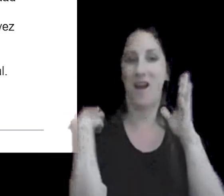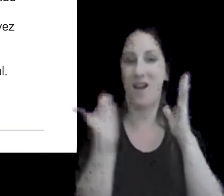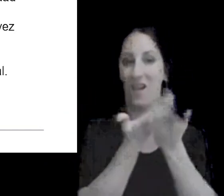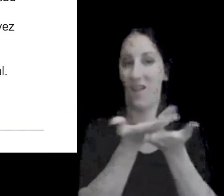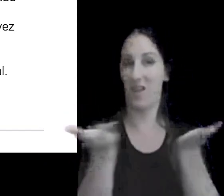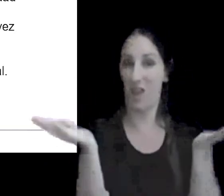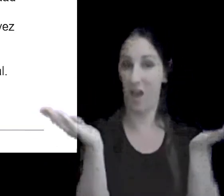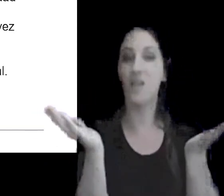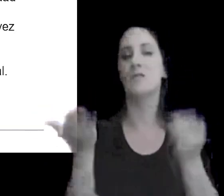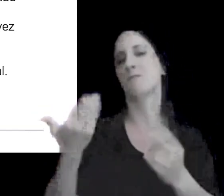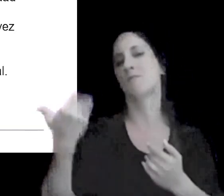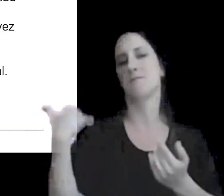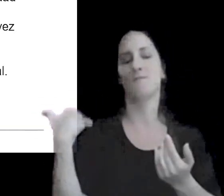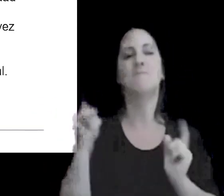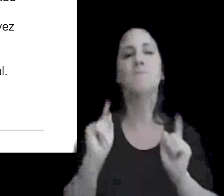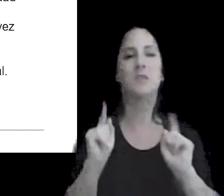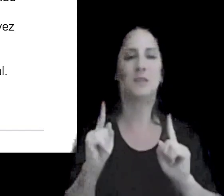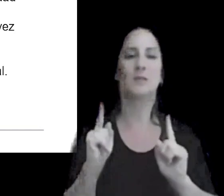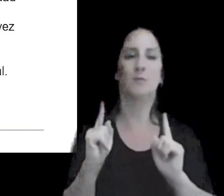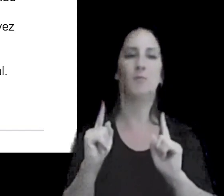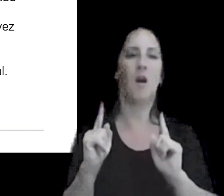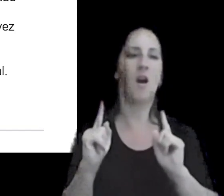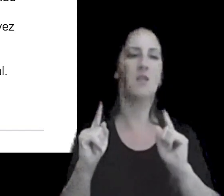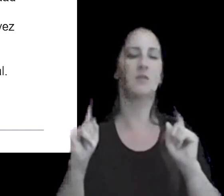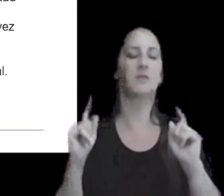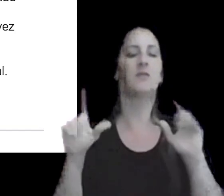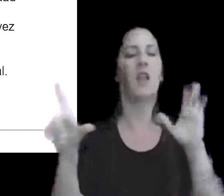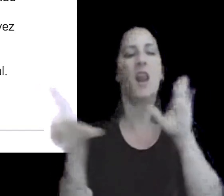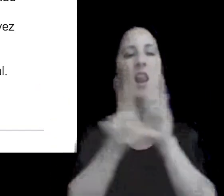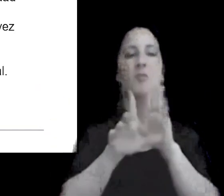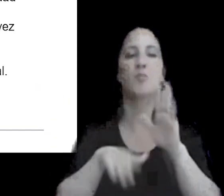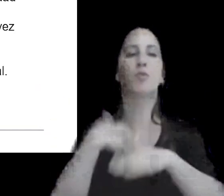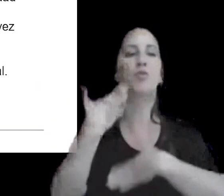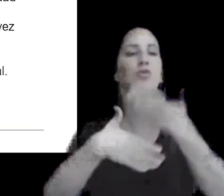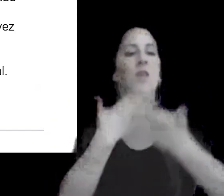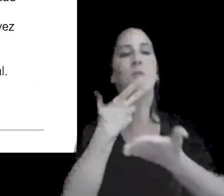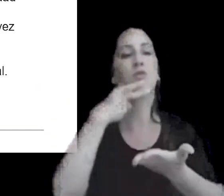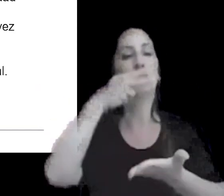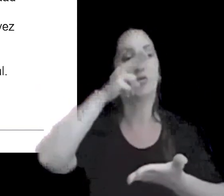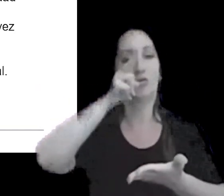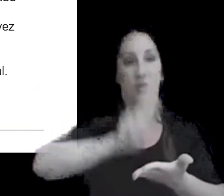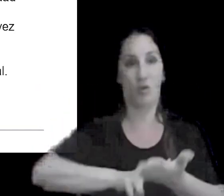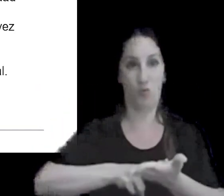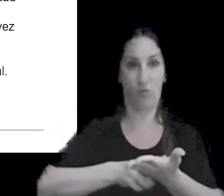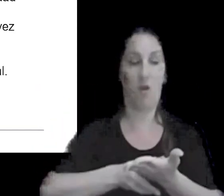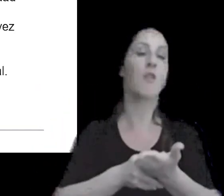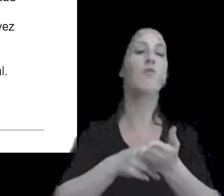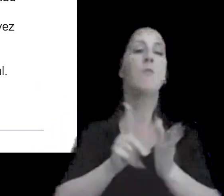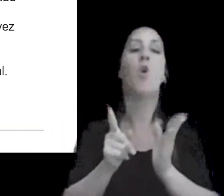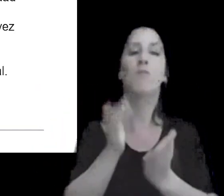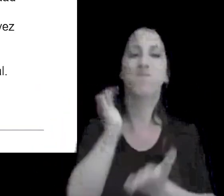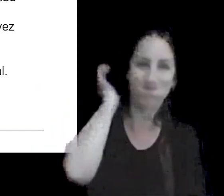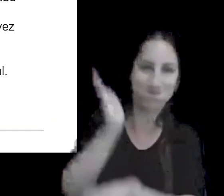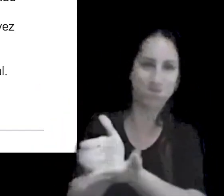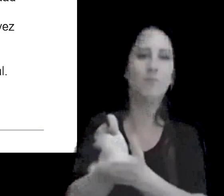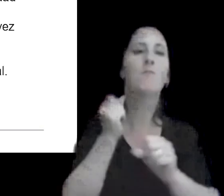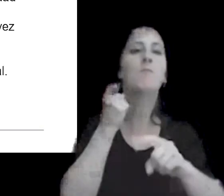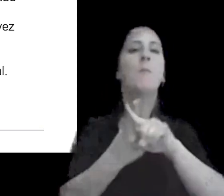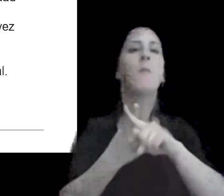sanciones establecidas en la ley de procedimiento tributario por incumplimiento de